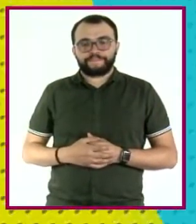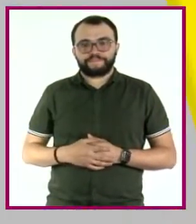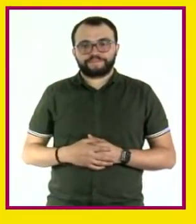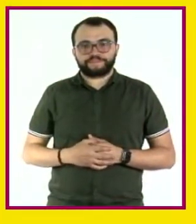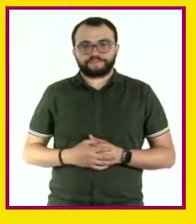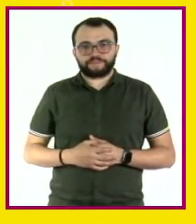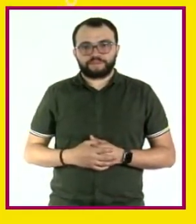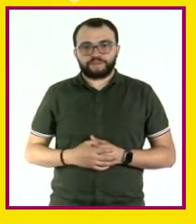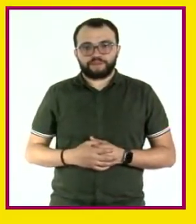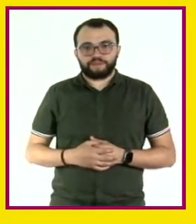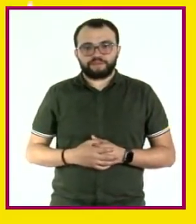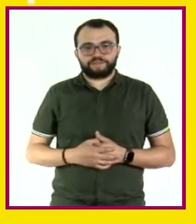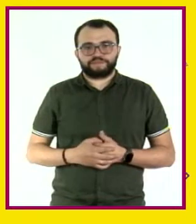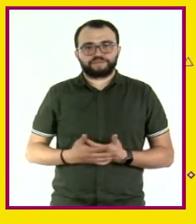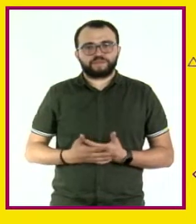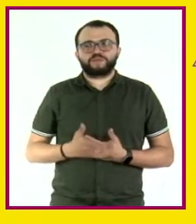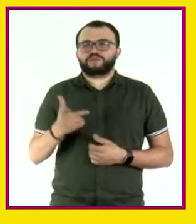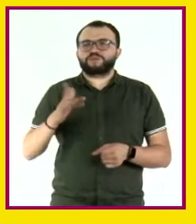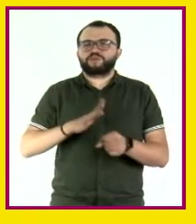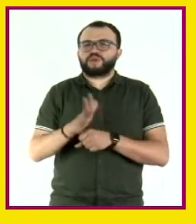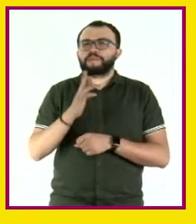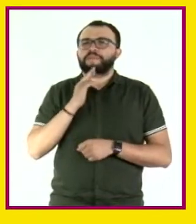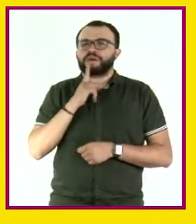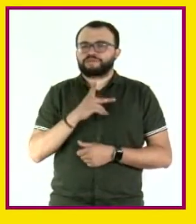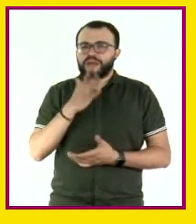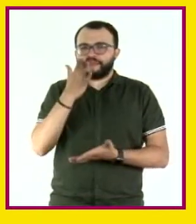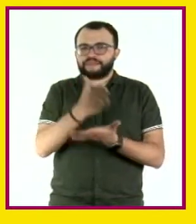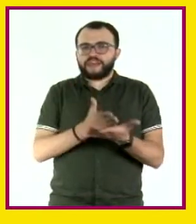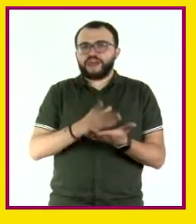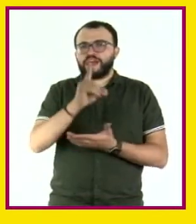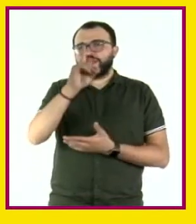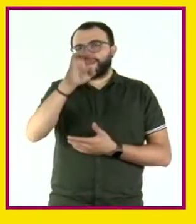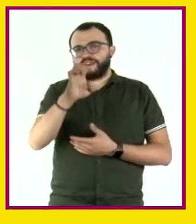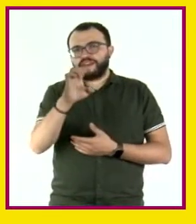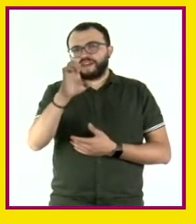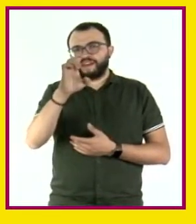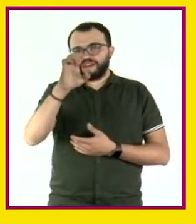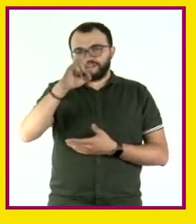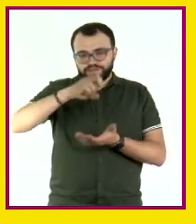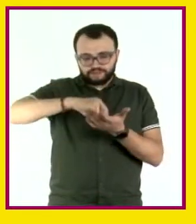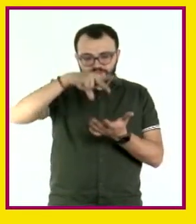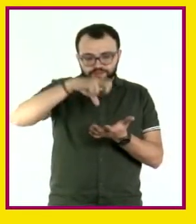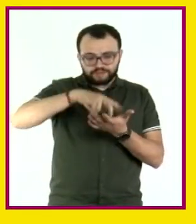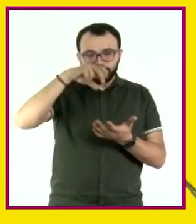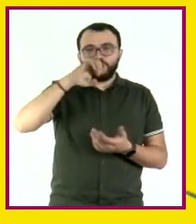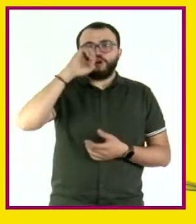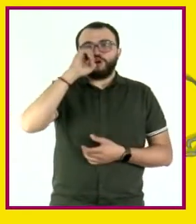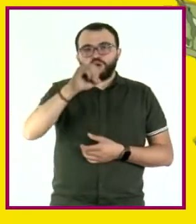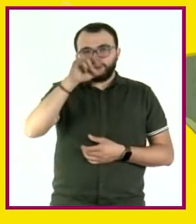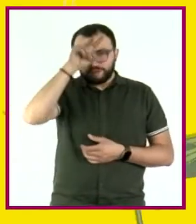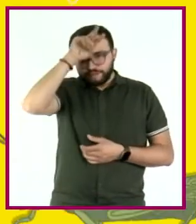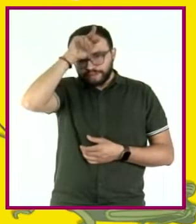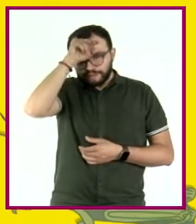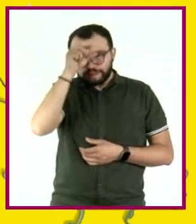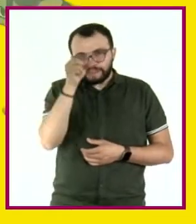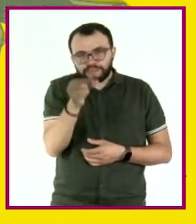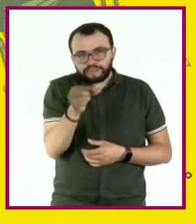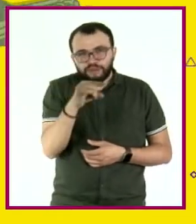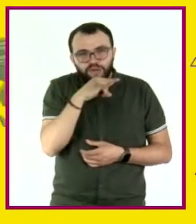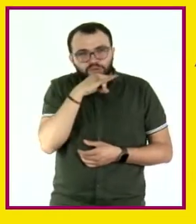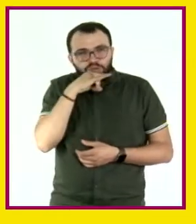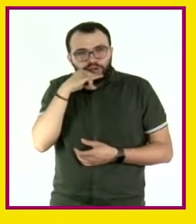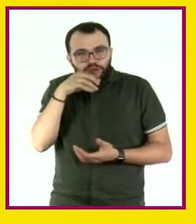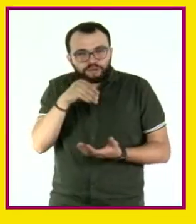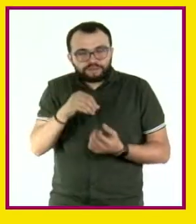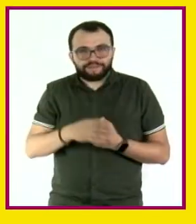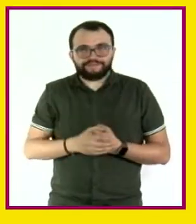En gustos personales, ¿qué prefieres? ¿Taquitos de escamoles o chapulines con limón y chilito en polvo? La verdad